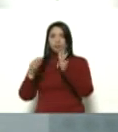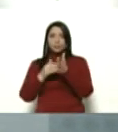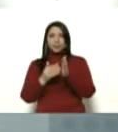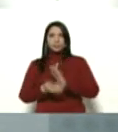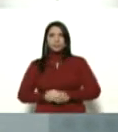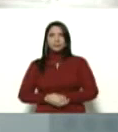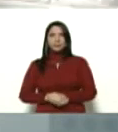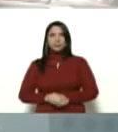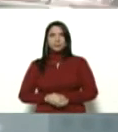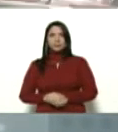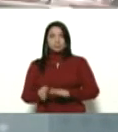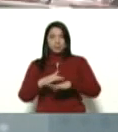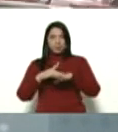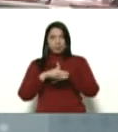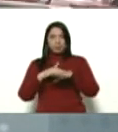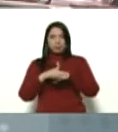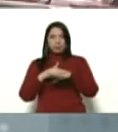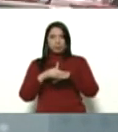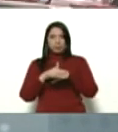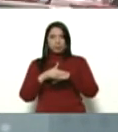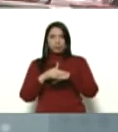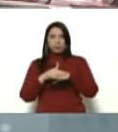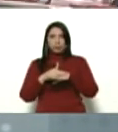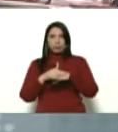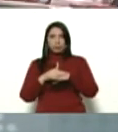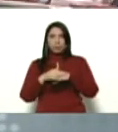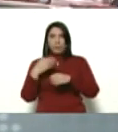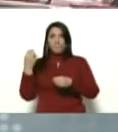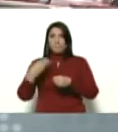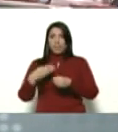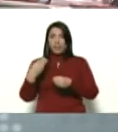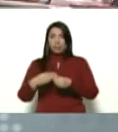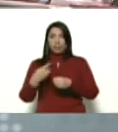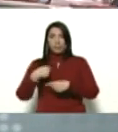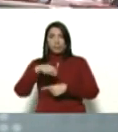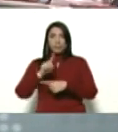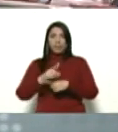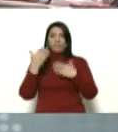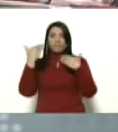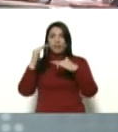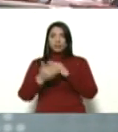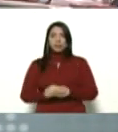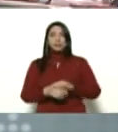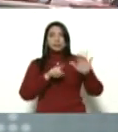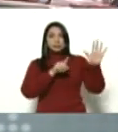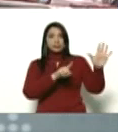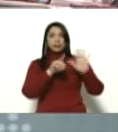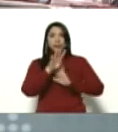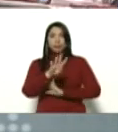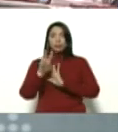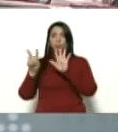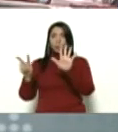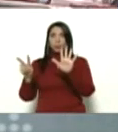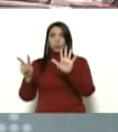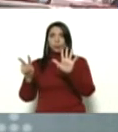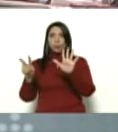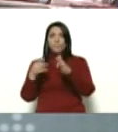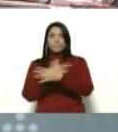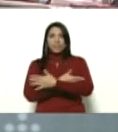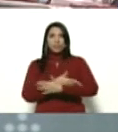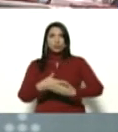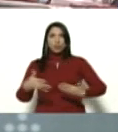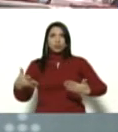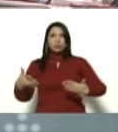perdón corrijo en petro para la primera fase seiscientos cuarenta y siete millones